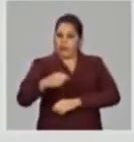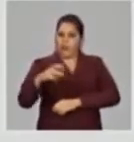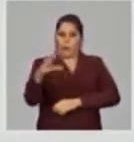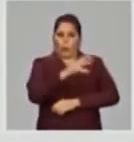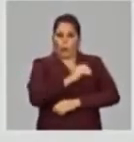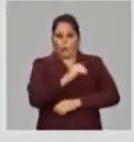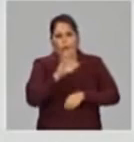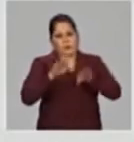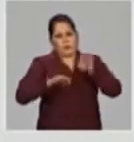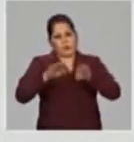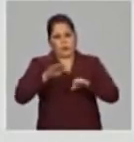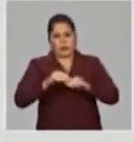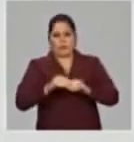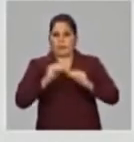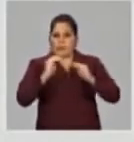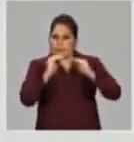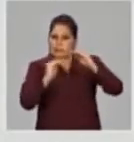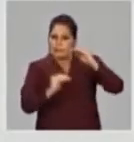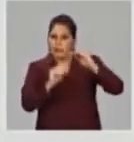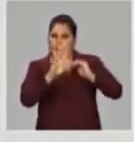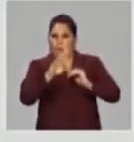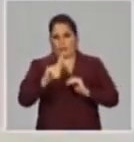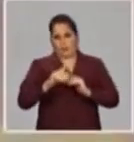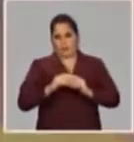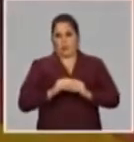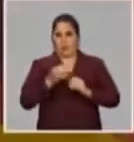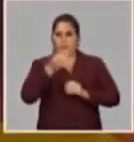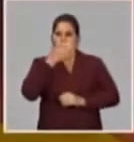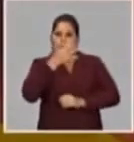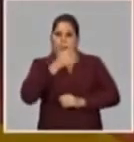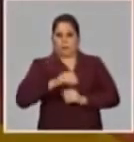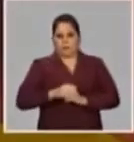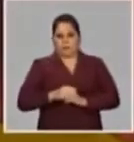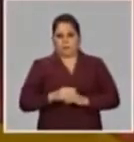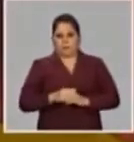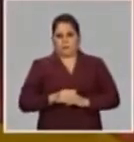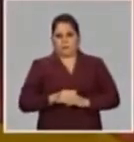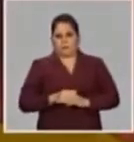total o parcial. Y se rebajaron 41. Y se rebajaron 41.